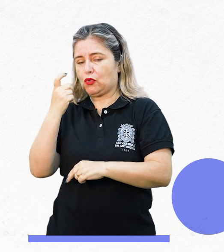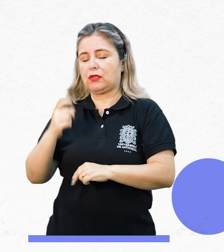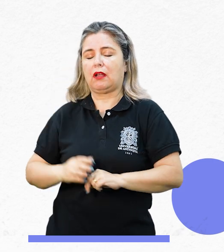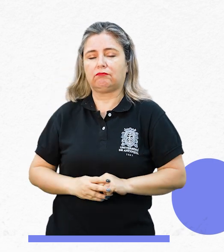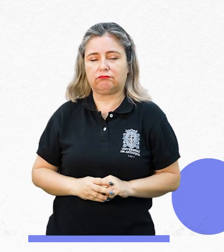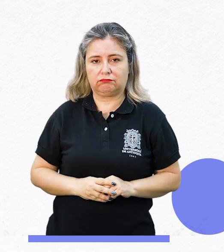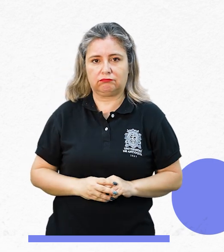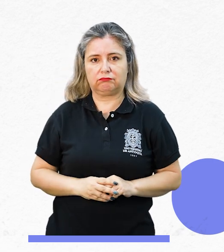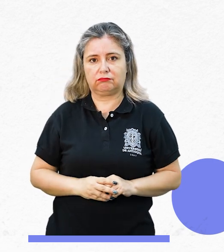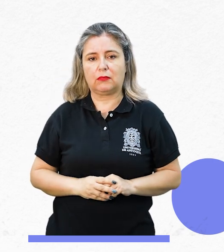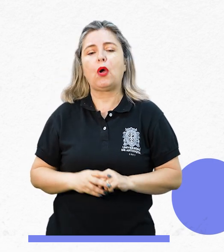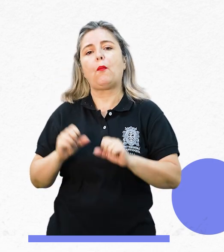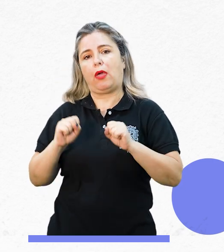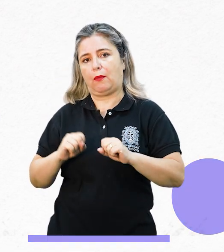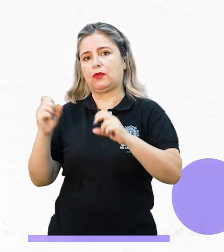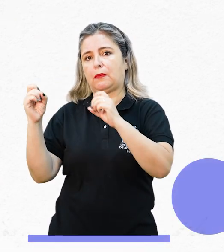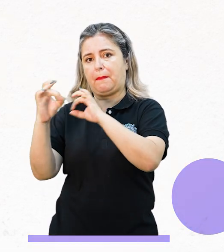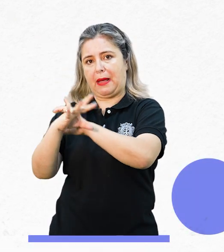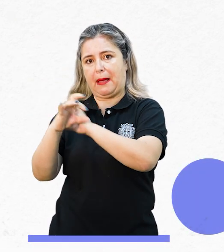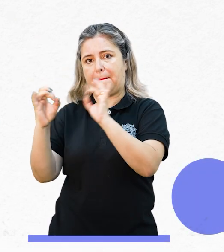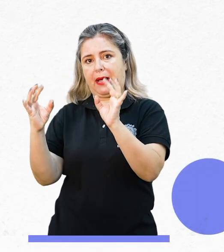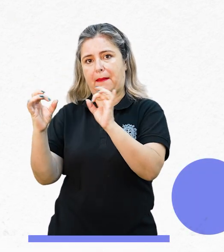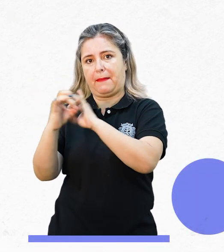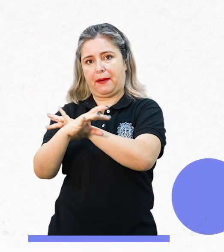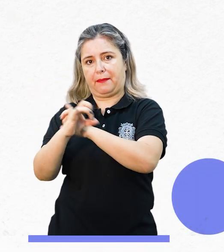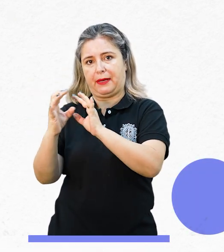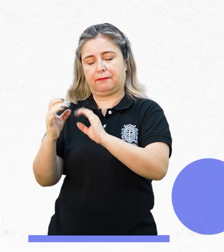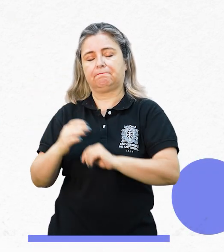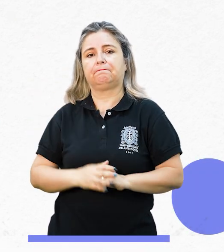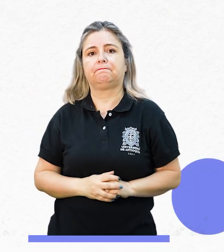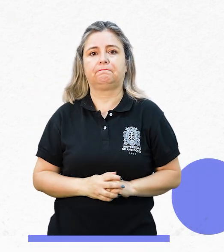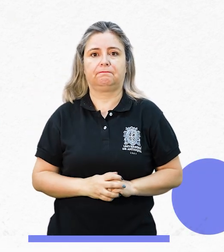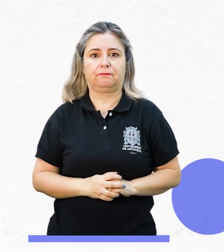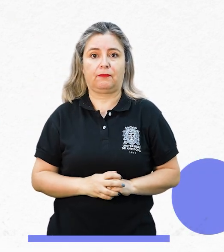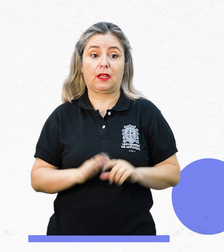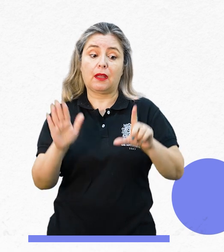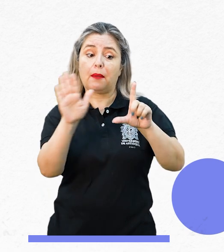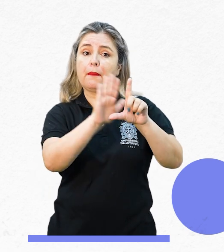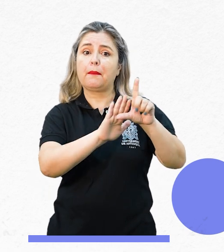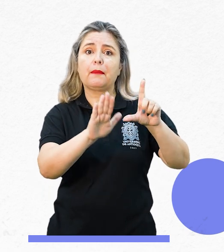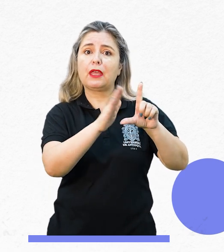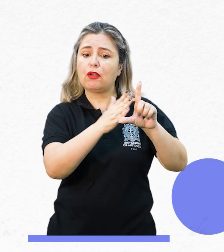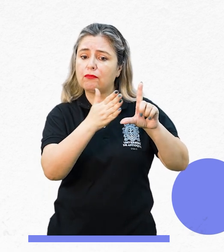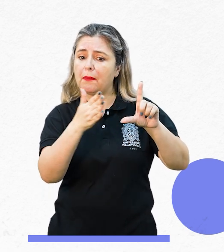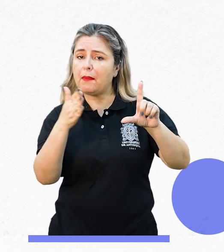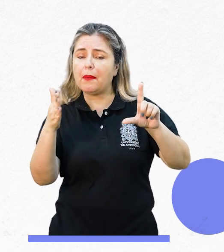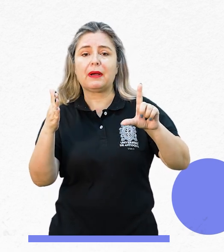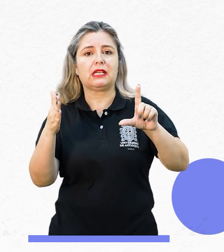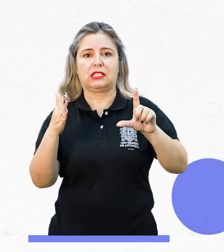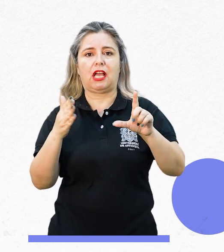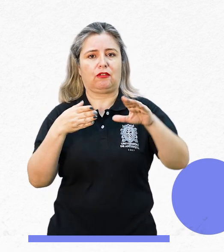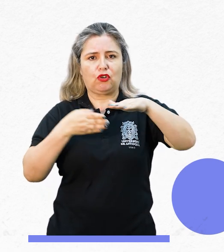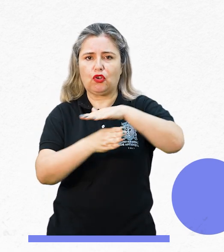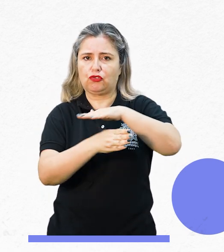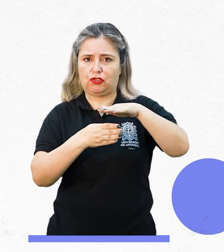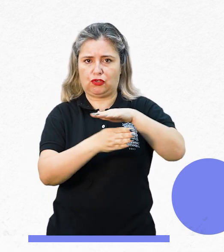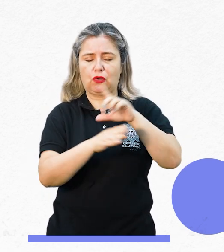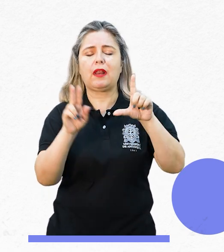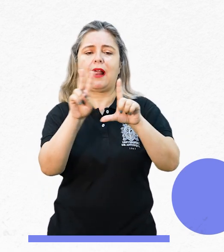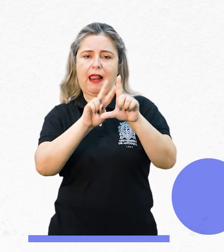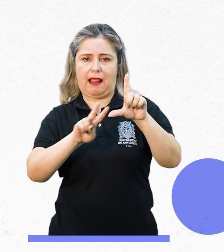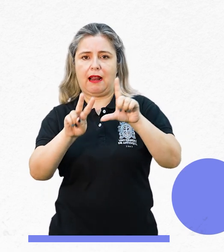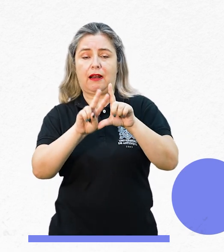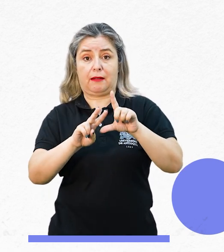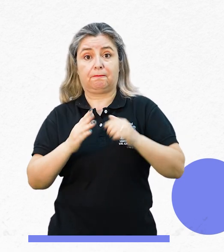llamada y podemos chatear también con ellas. Bueno amigos y amigas, llegado al final de este vídeo sobre las condiciones de accesibilidad del Teams con lectores de